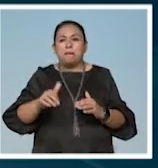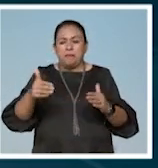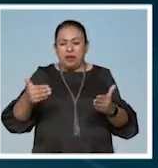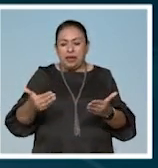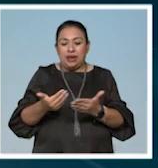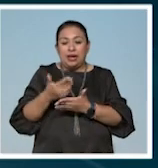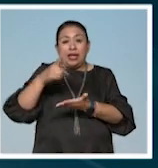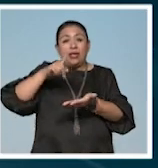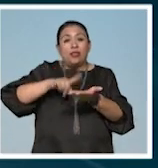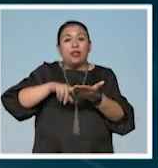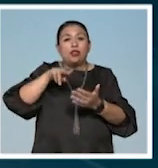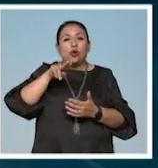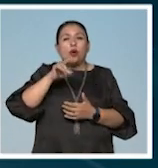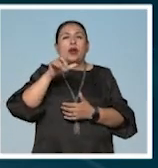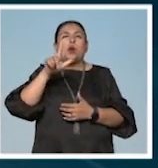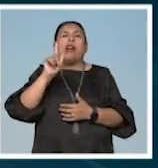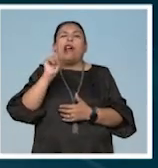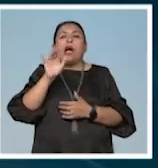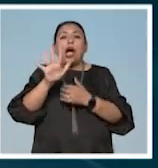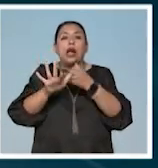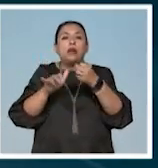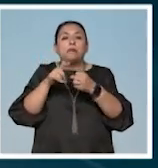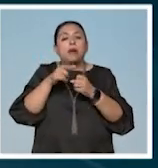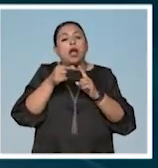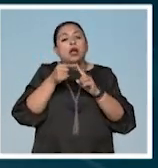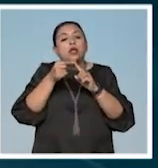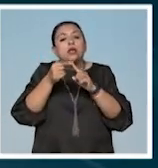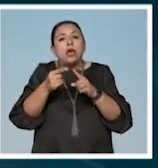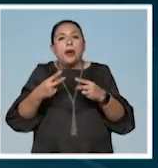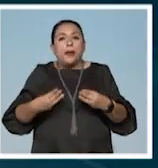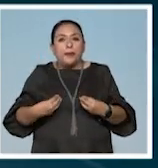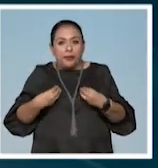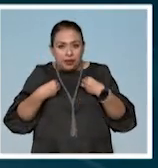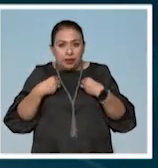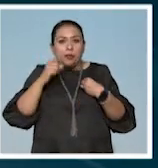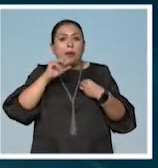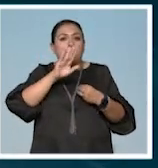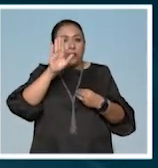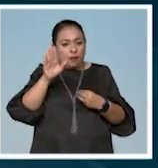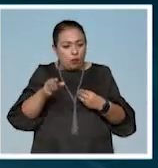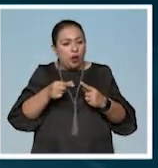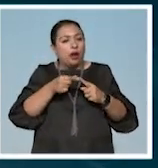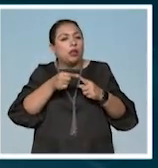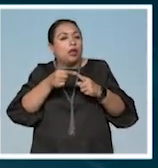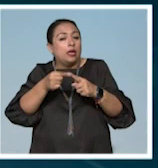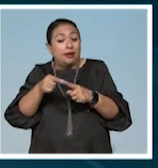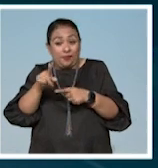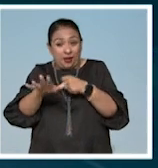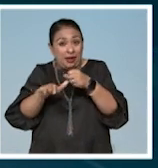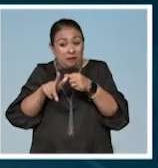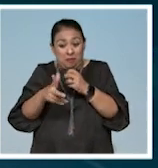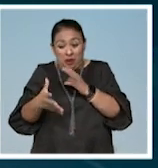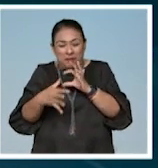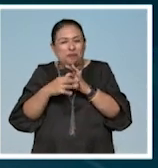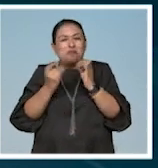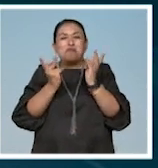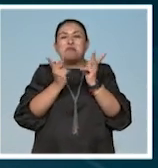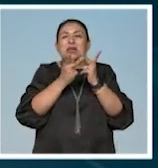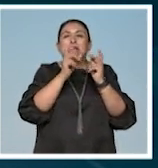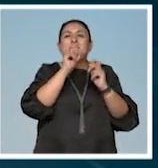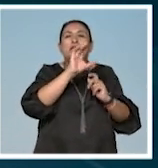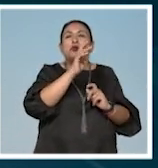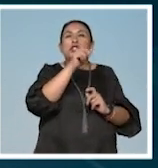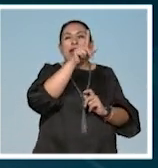con un Nahual, con un animal que te guiaba en la vida y aún en el más allá. Y que este animal, igual que los chacales a los